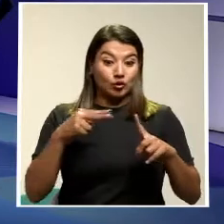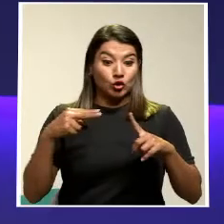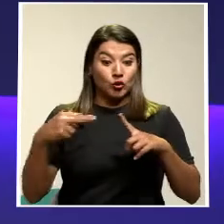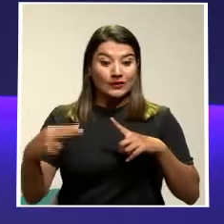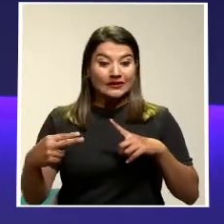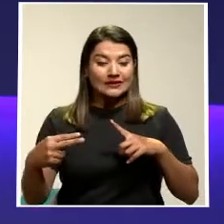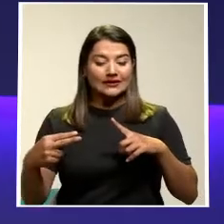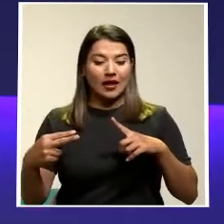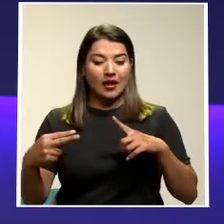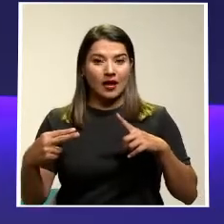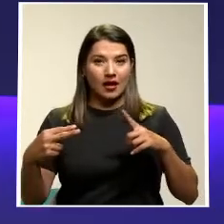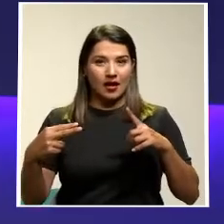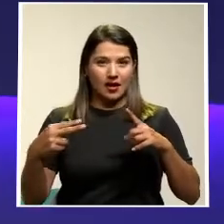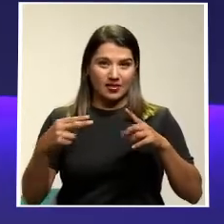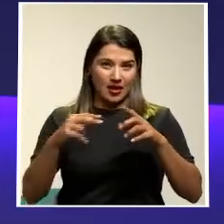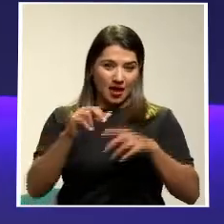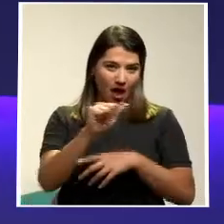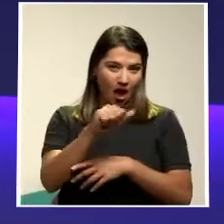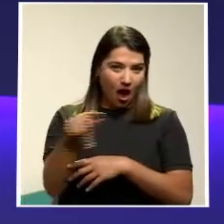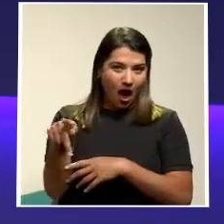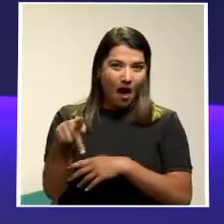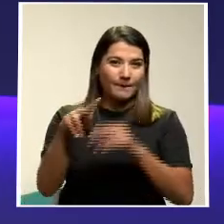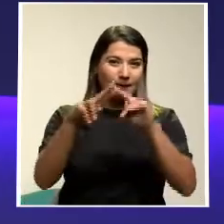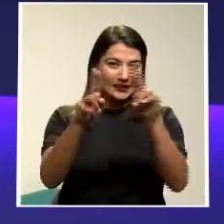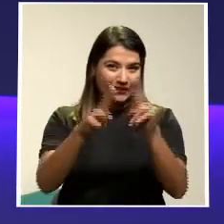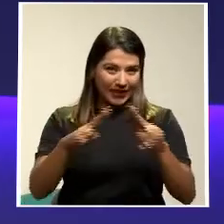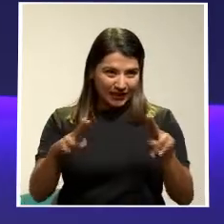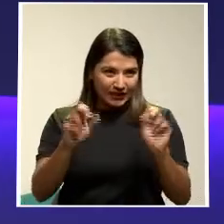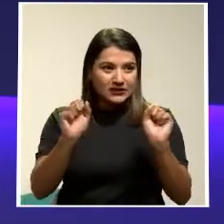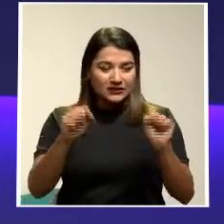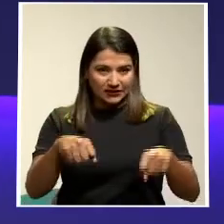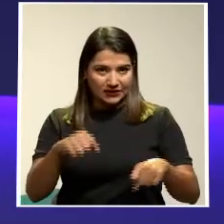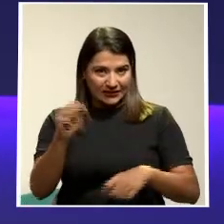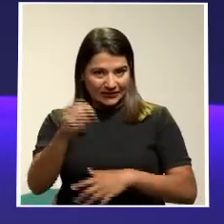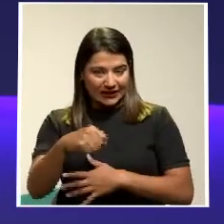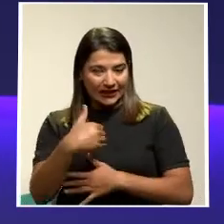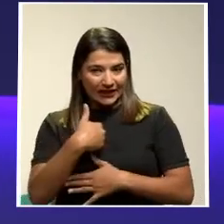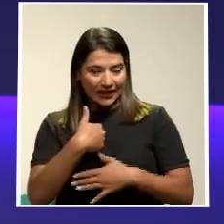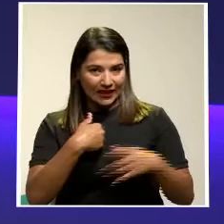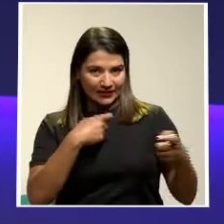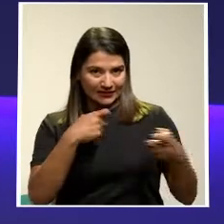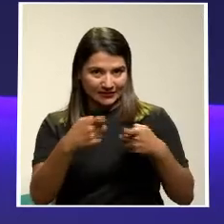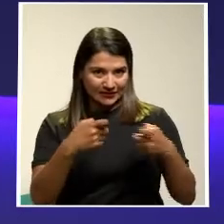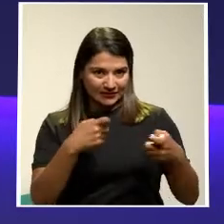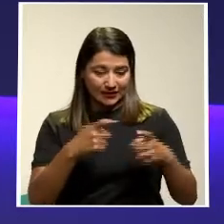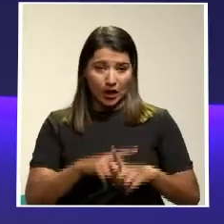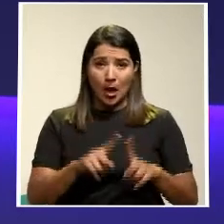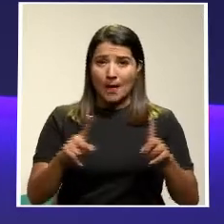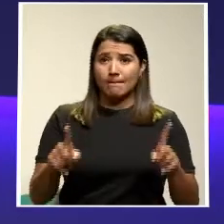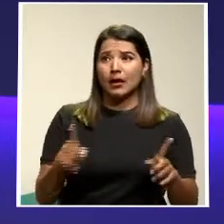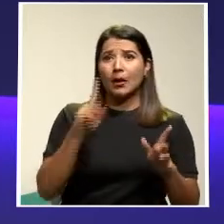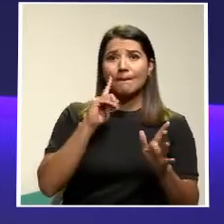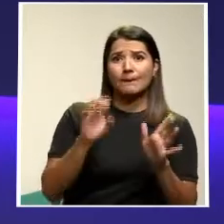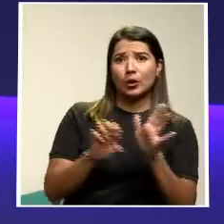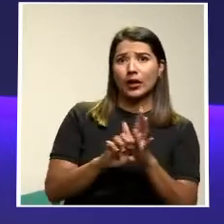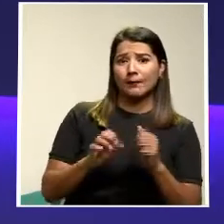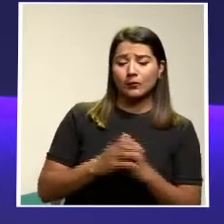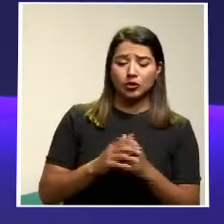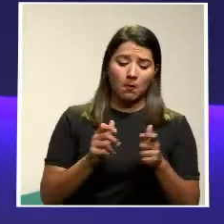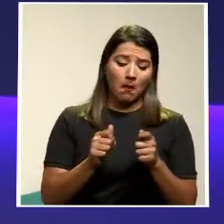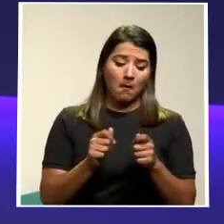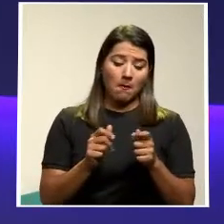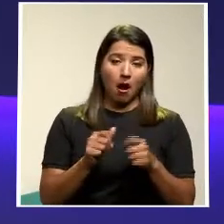Pero en lo concreto Ahí nos viene Usted entra a una aplicación Y le llega un señor En una moto Que le trae